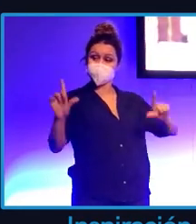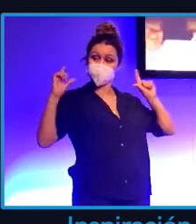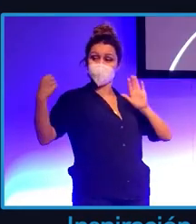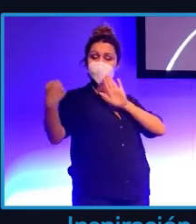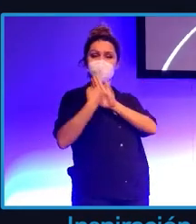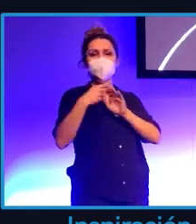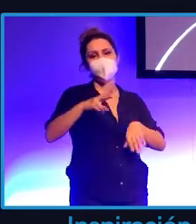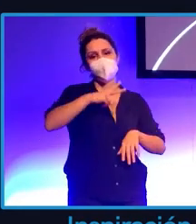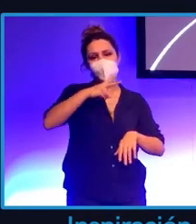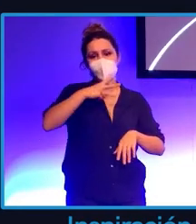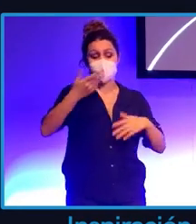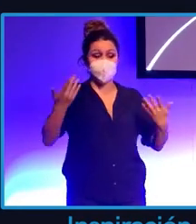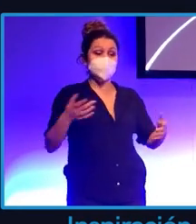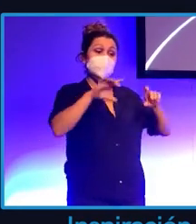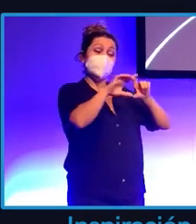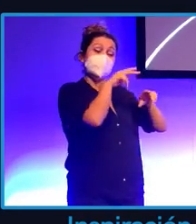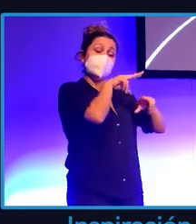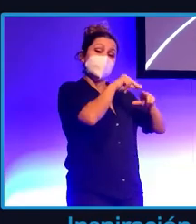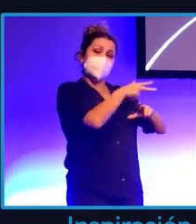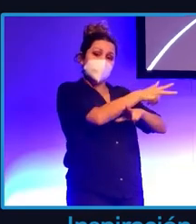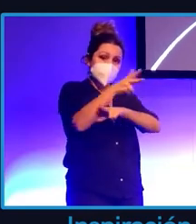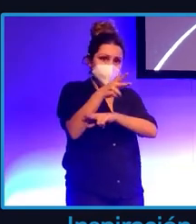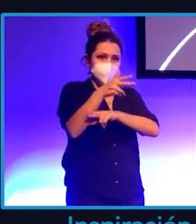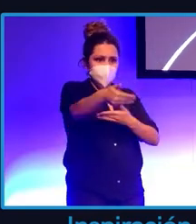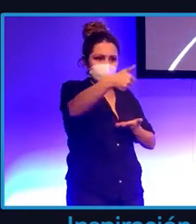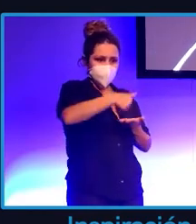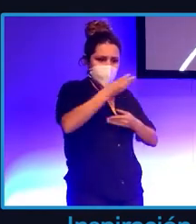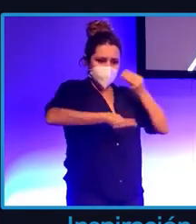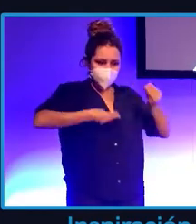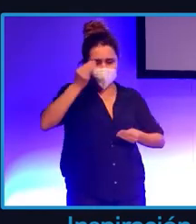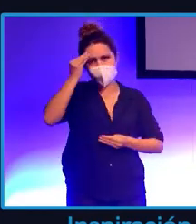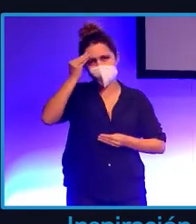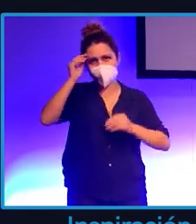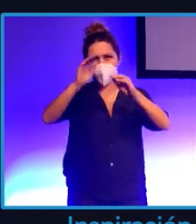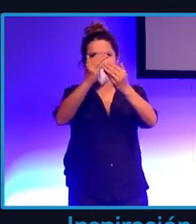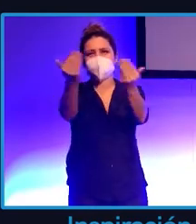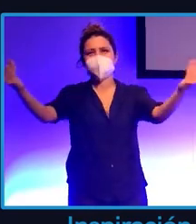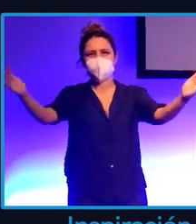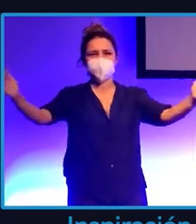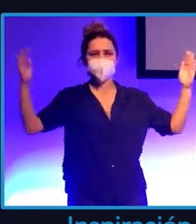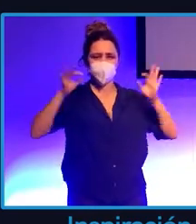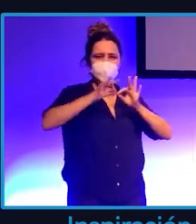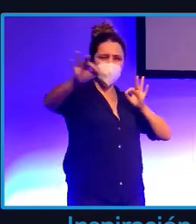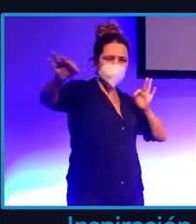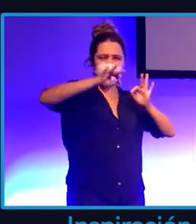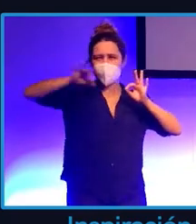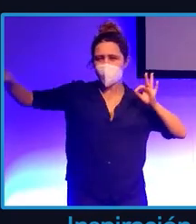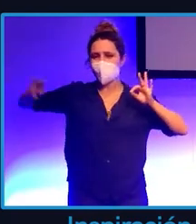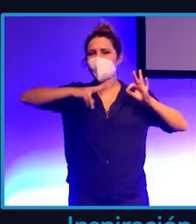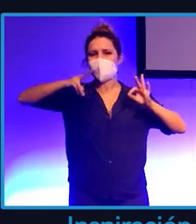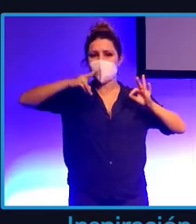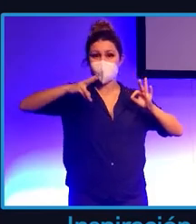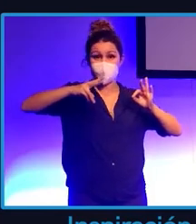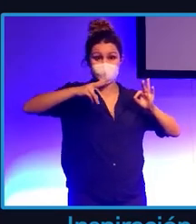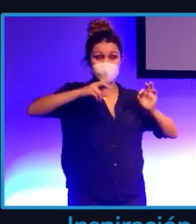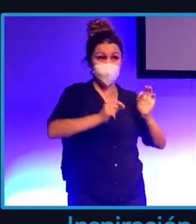Vídeo Repor Canaria me propone hacer esto, pues planteo montar un espacio verde enorme. Hay un croma de 11 metros